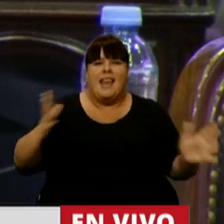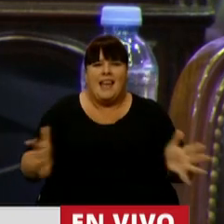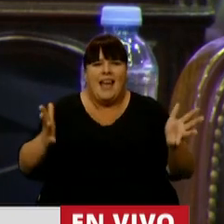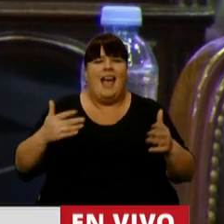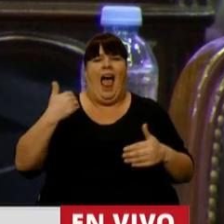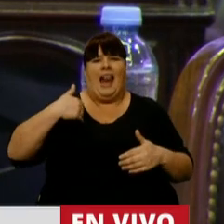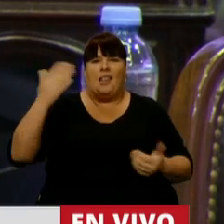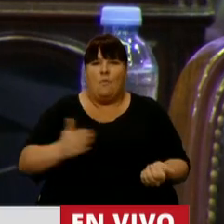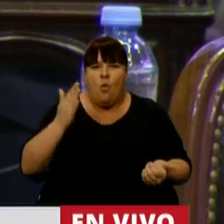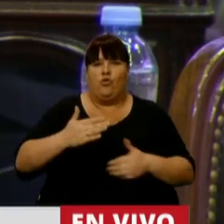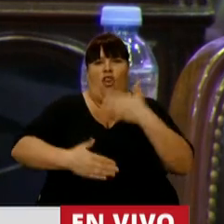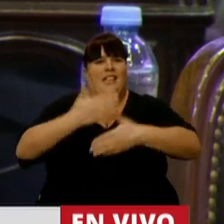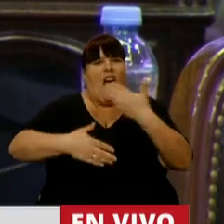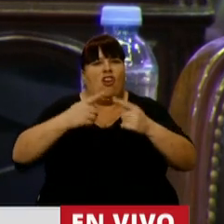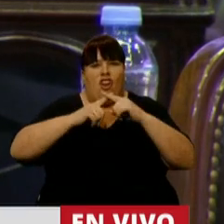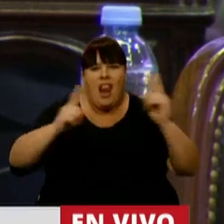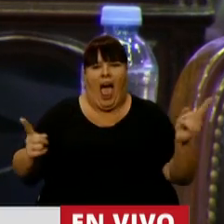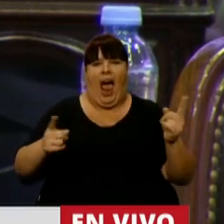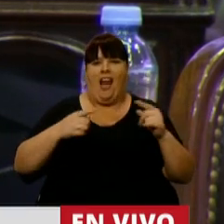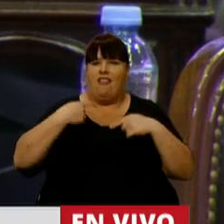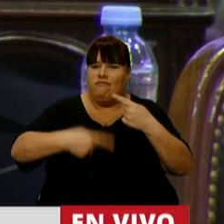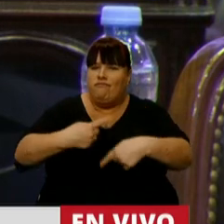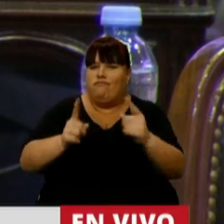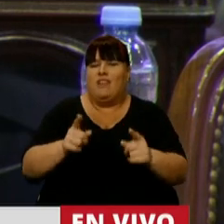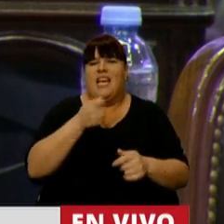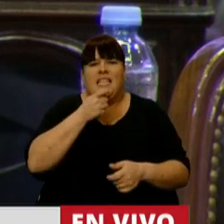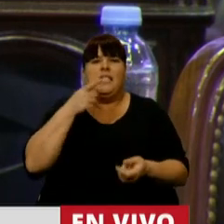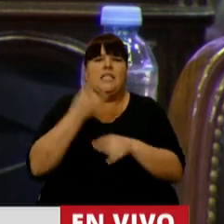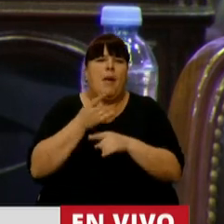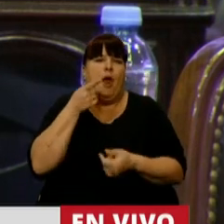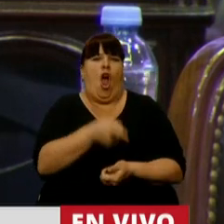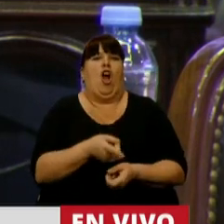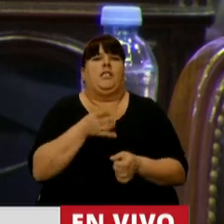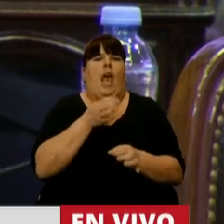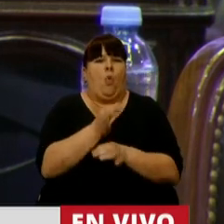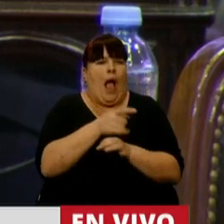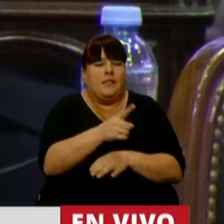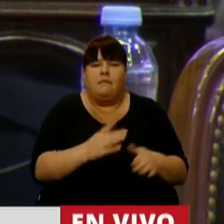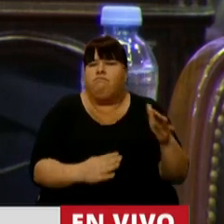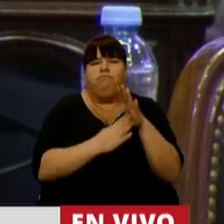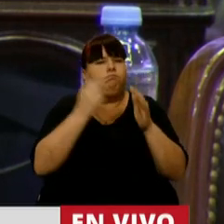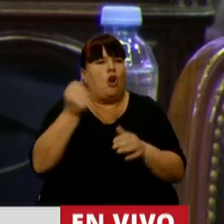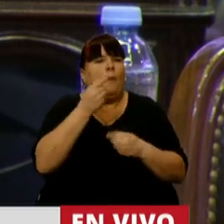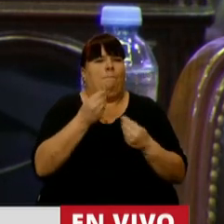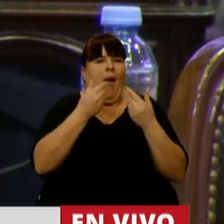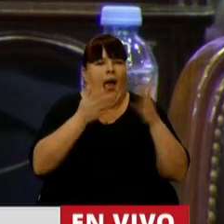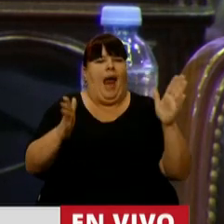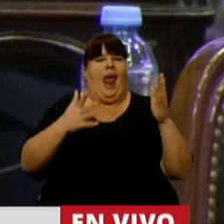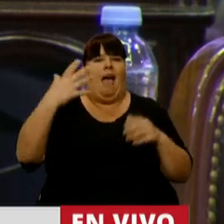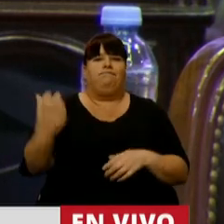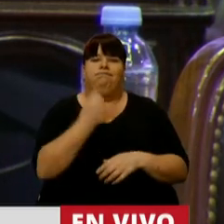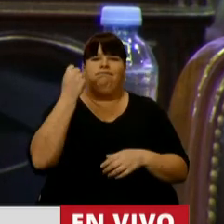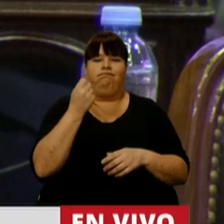para tener un país productivo con desarrollo sustentable, con desarrollo sostenible. Si atentamos constantemente contra la educación, que es nuestra puerta al universo de